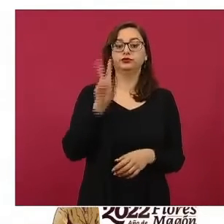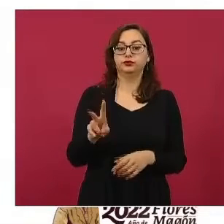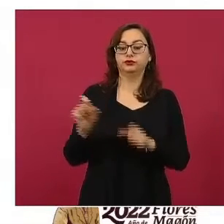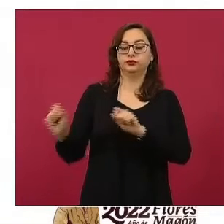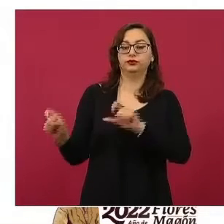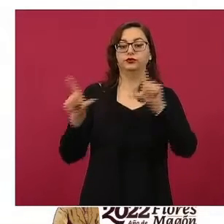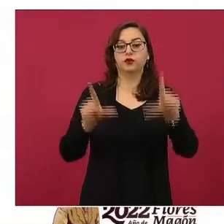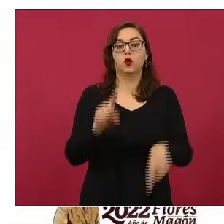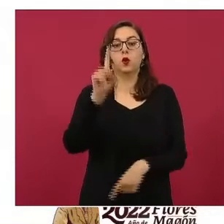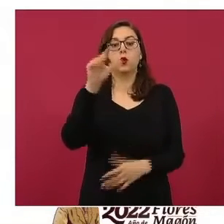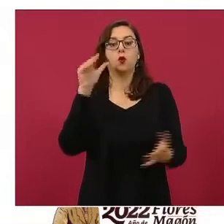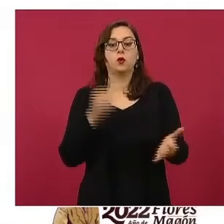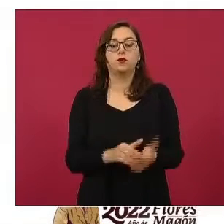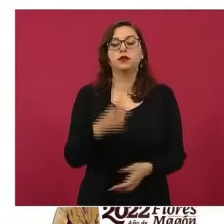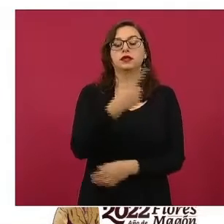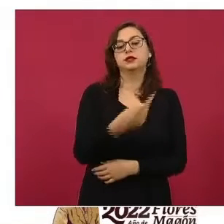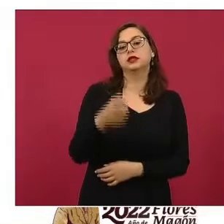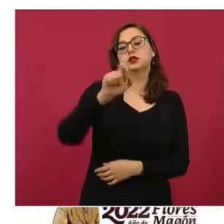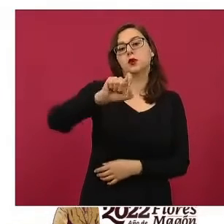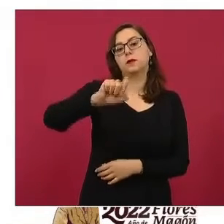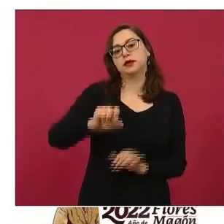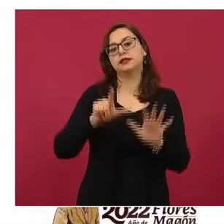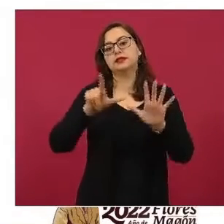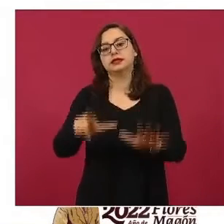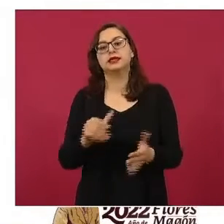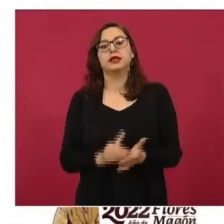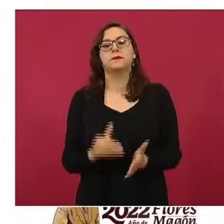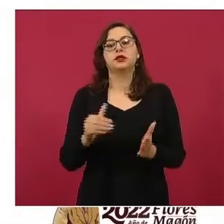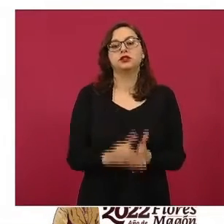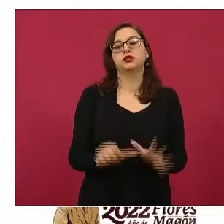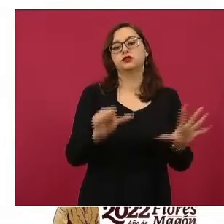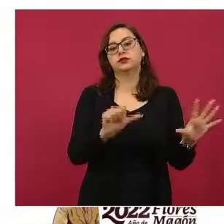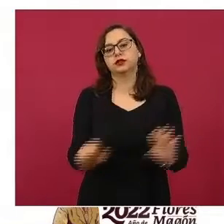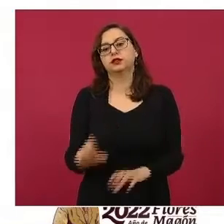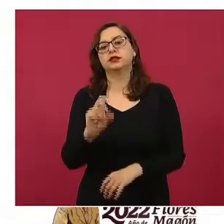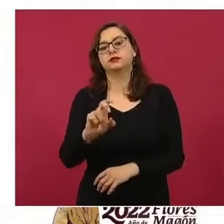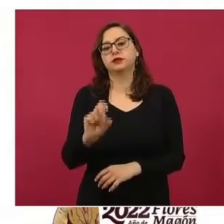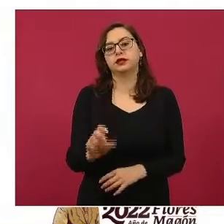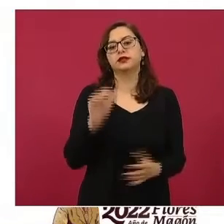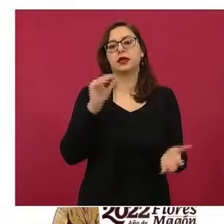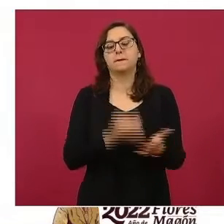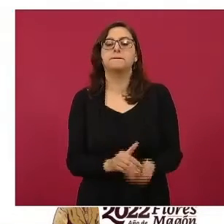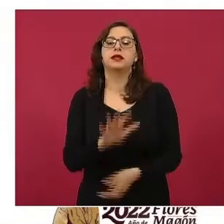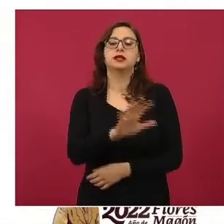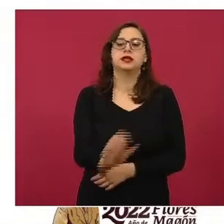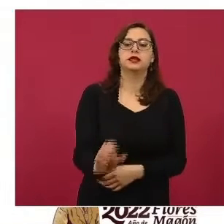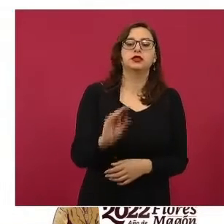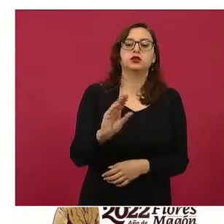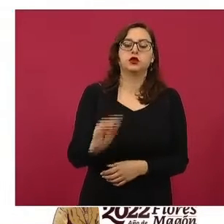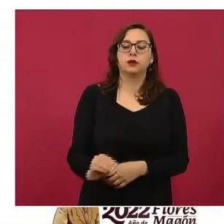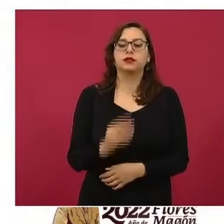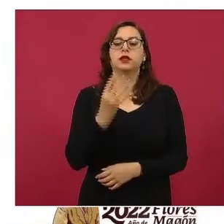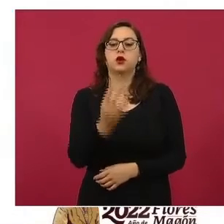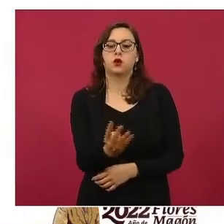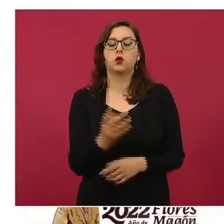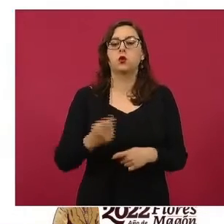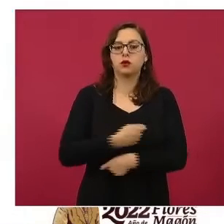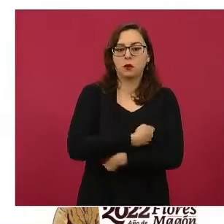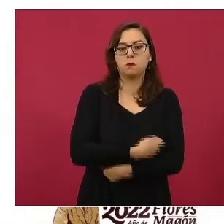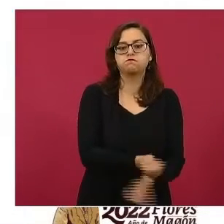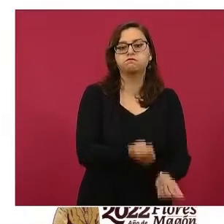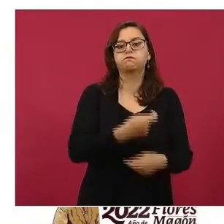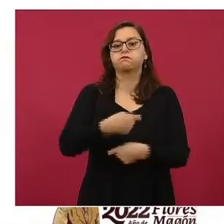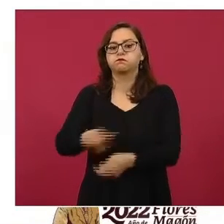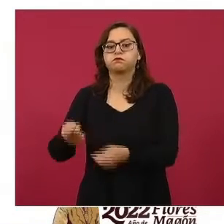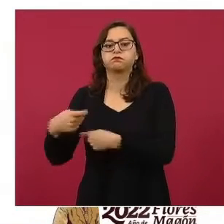entregado un mil ciento veintisiete millones seiscientas treinta mil quinientas noventa y cuatro piezas a